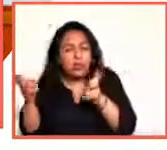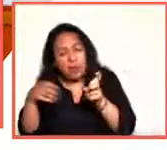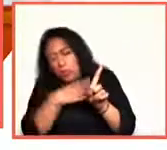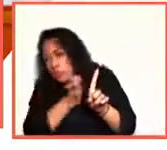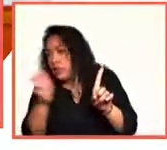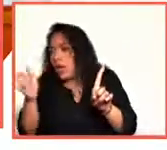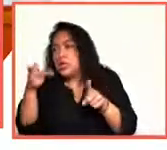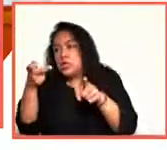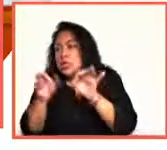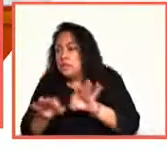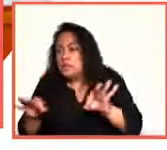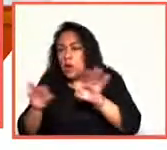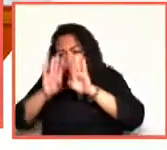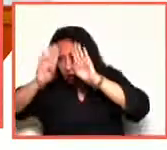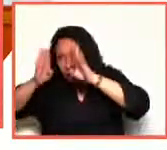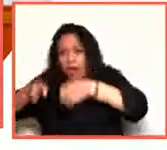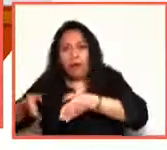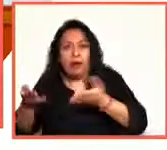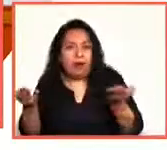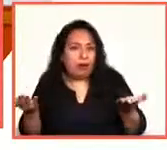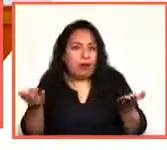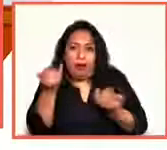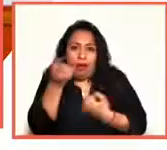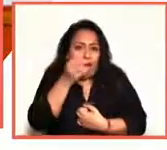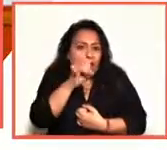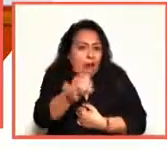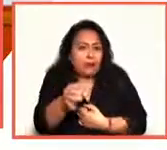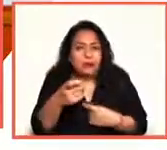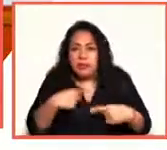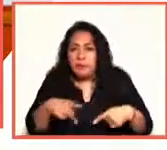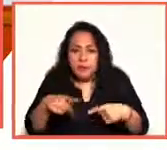más importante y juega así con el lector.